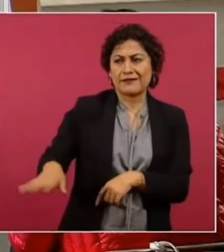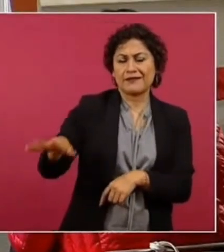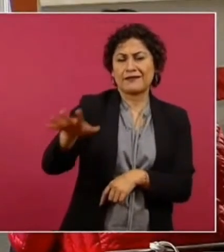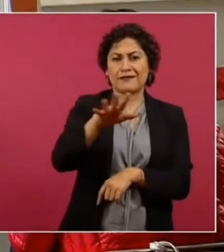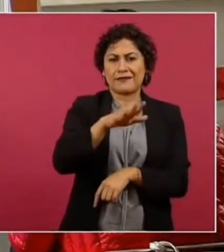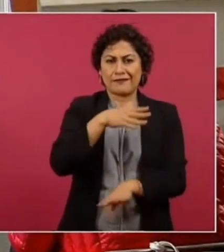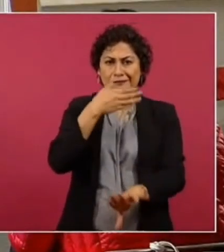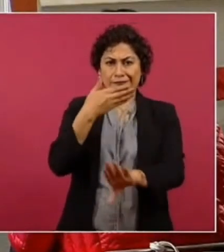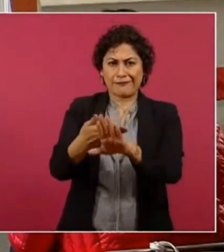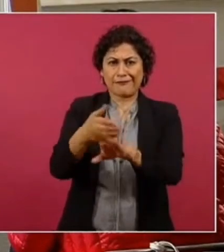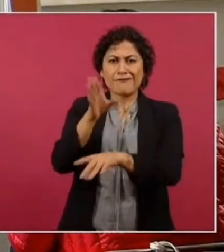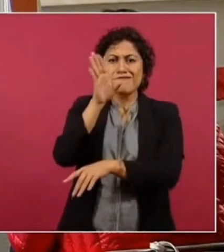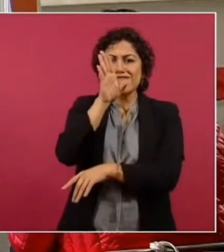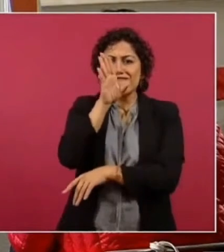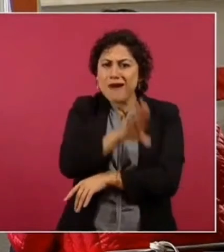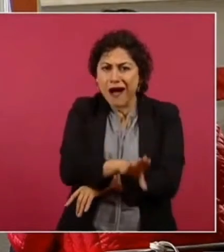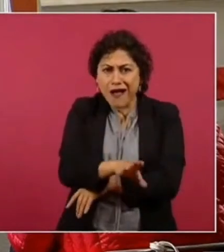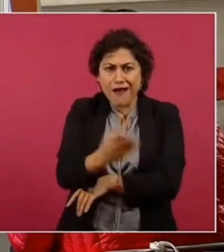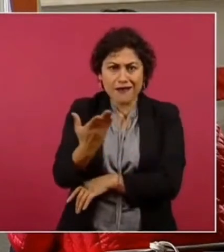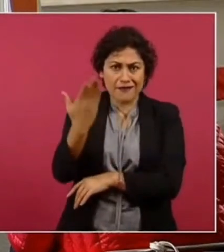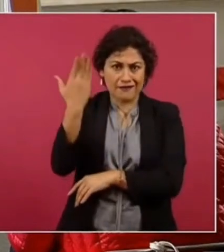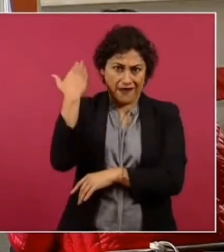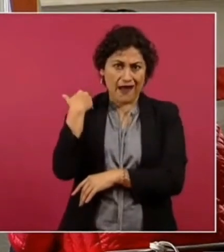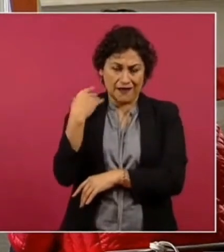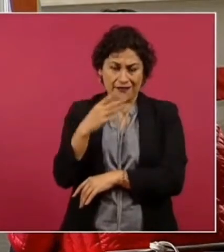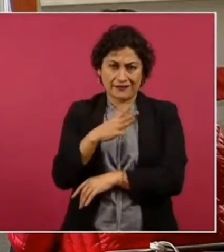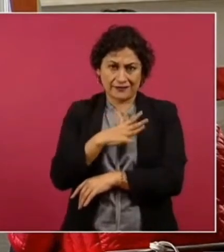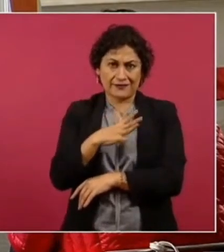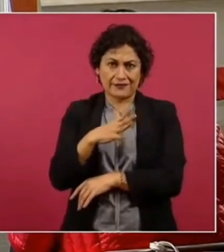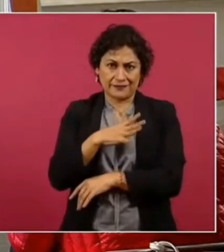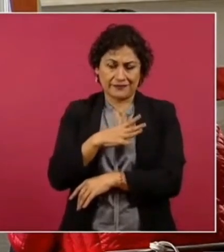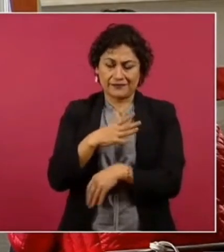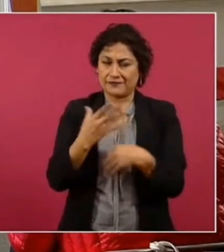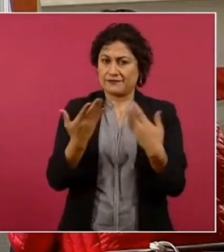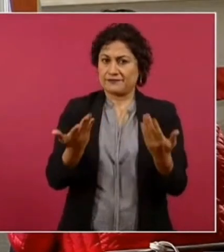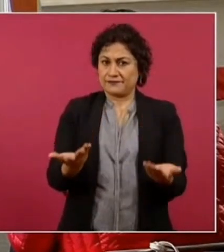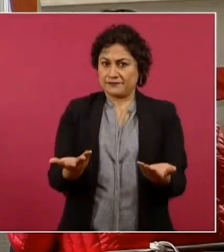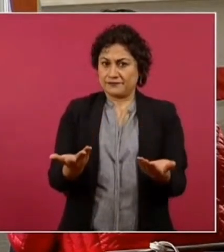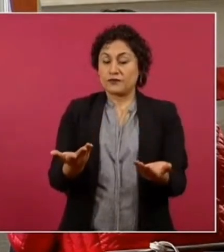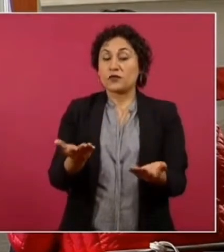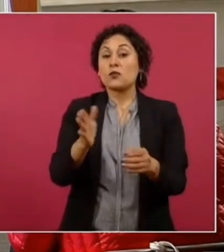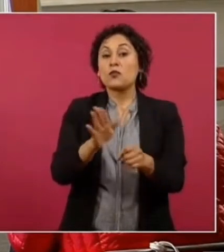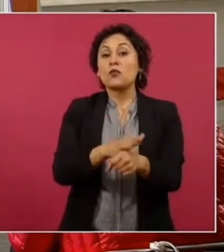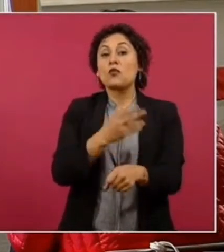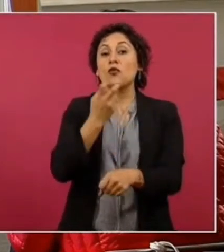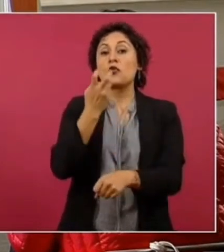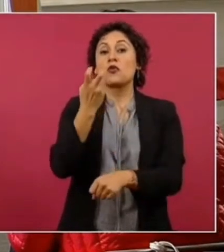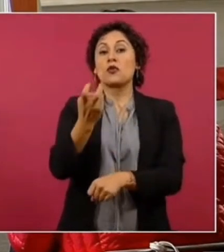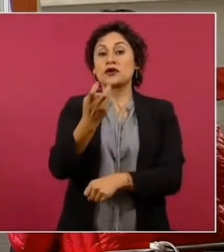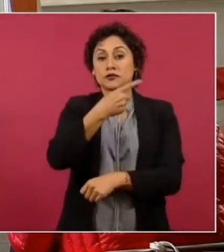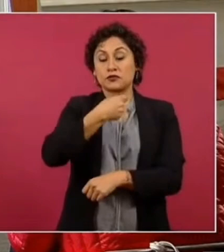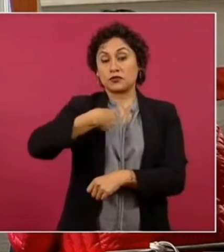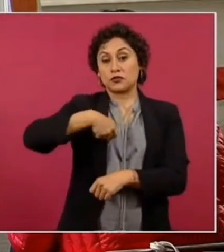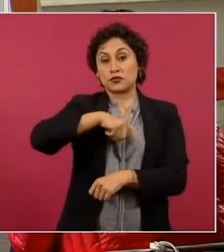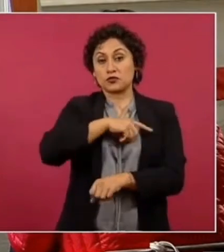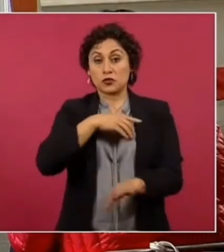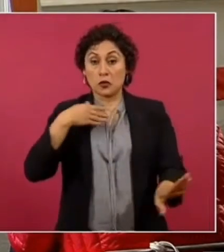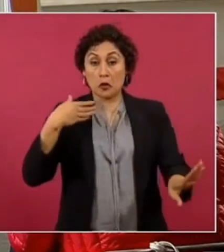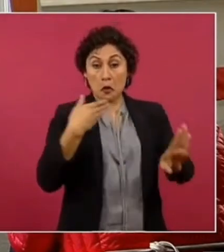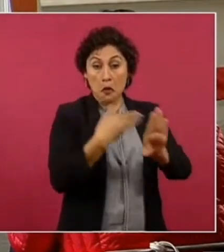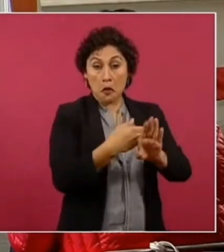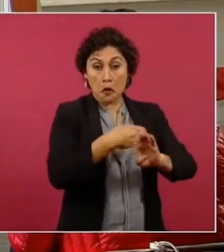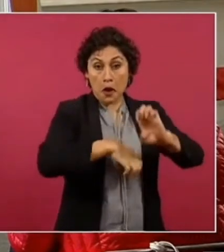entonces no es que estemos en contra de las empresas estadounidenses